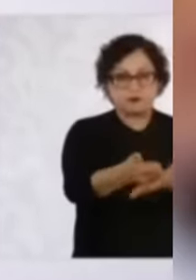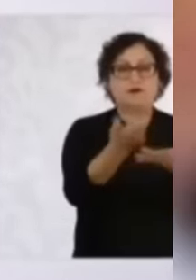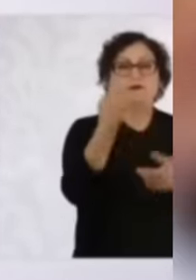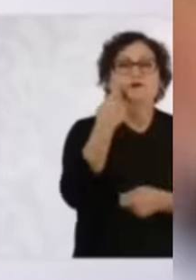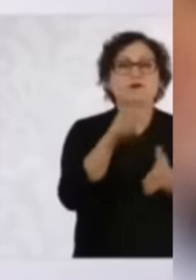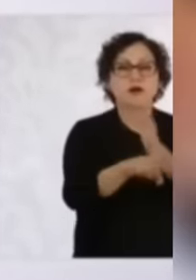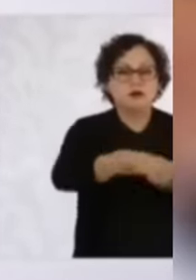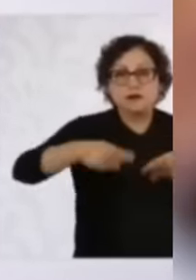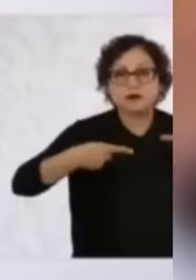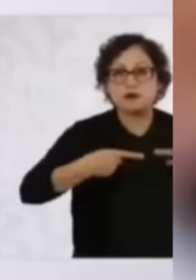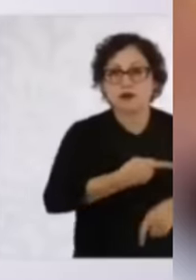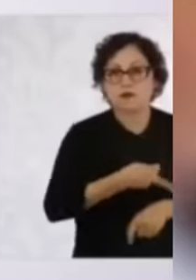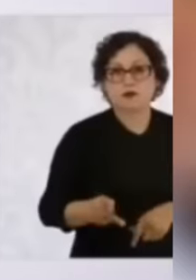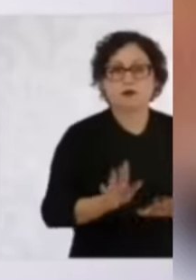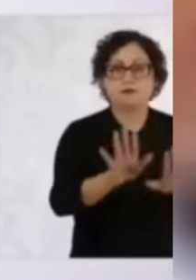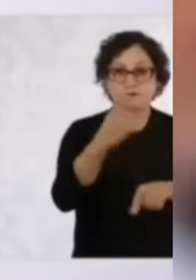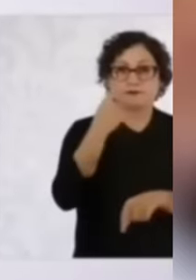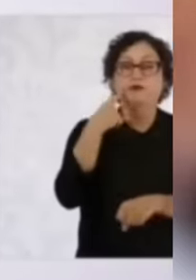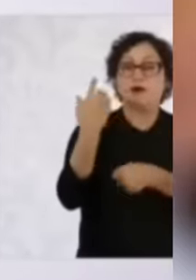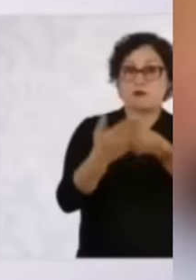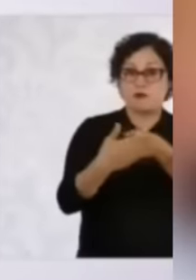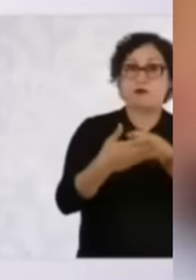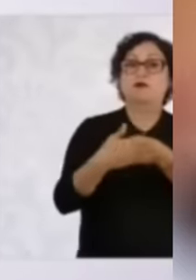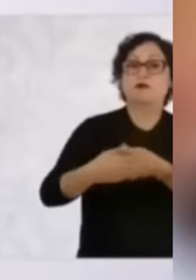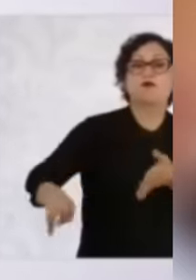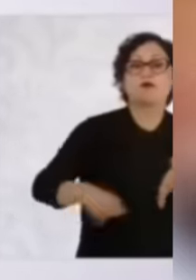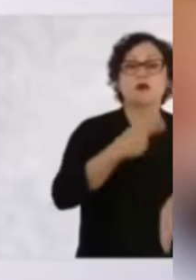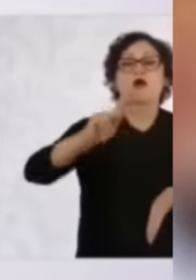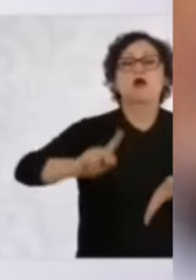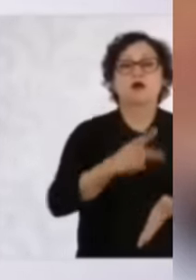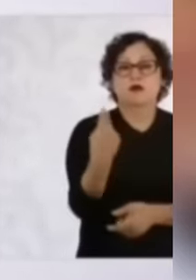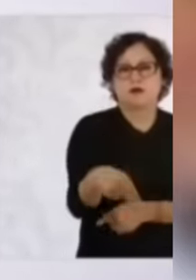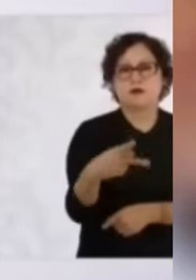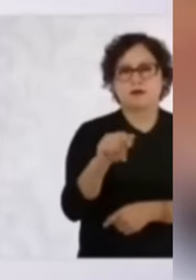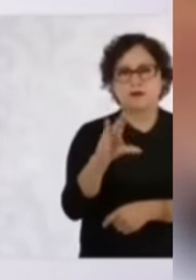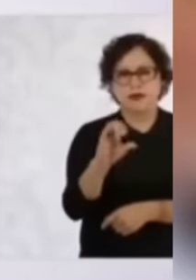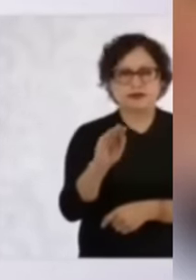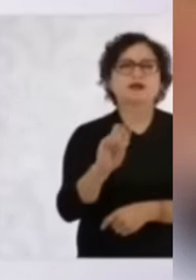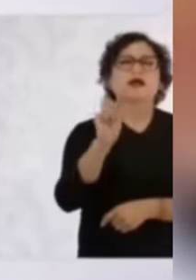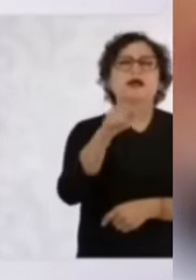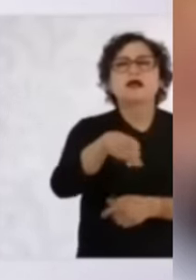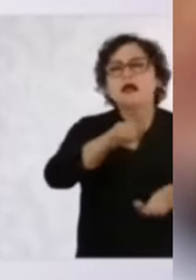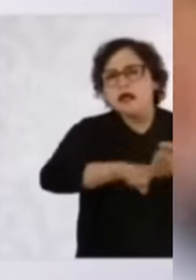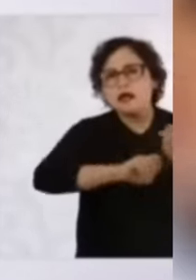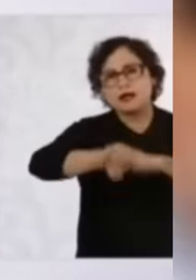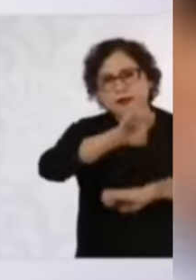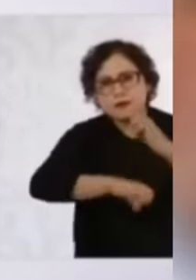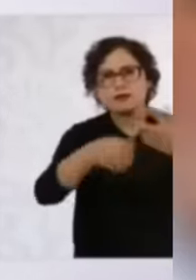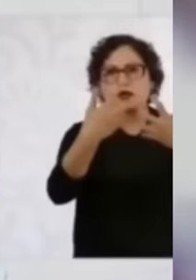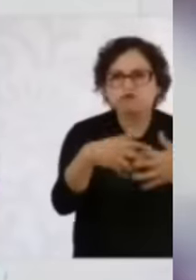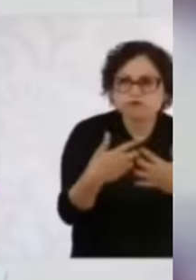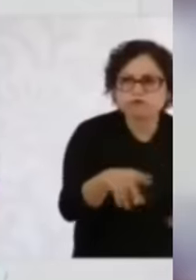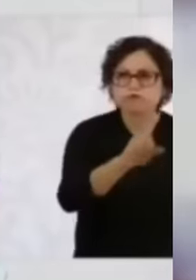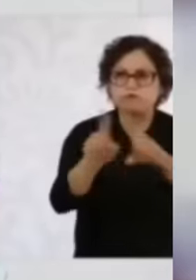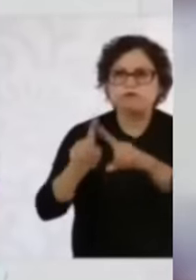a firmar nuevamente el llamado PASIC, que es con empresarios, comercializadores, productores, para que no